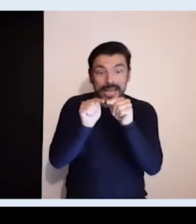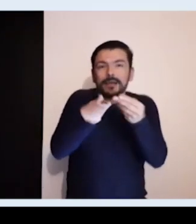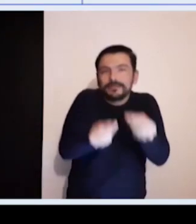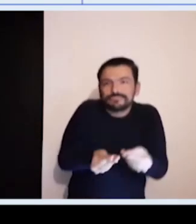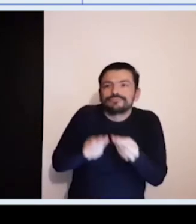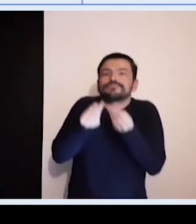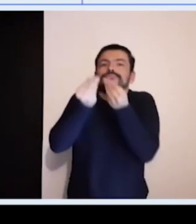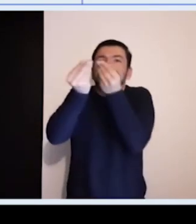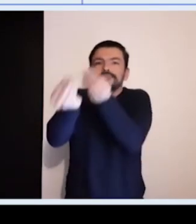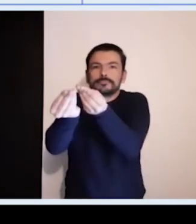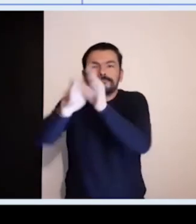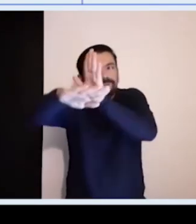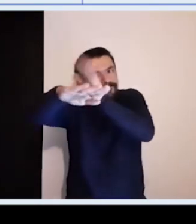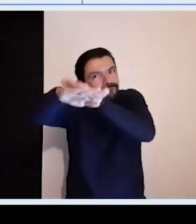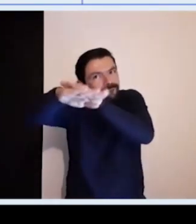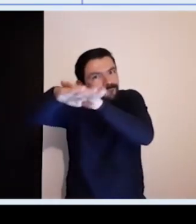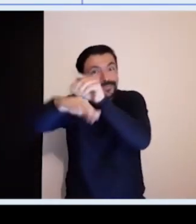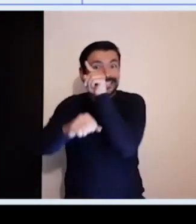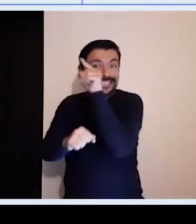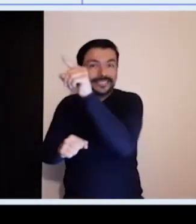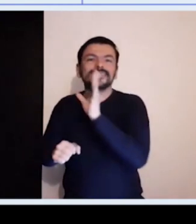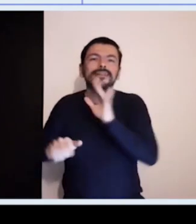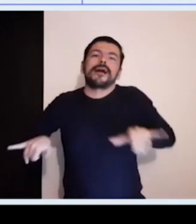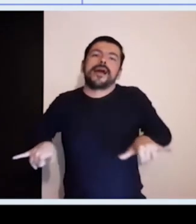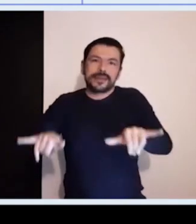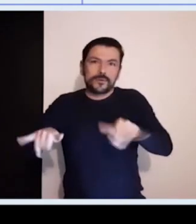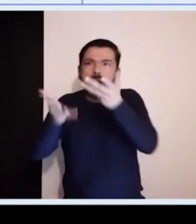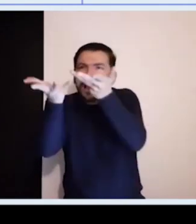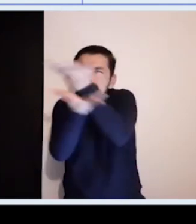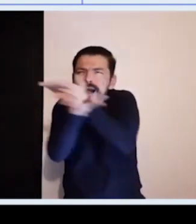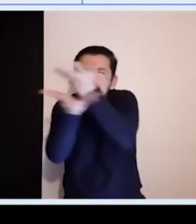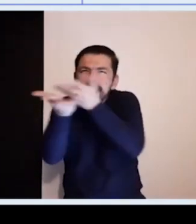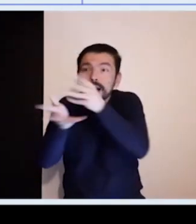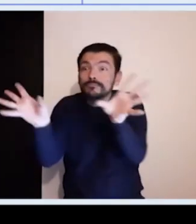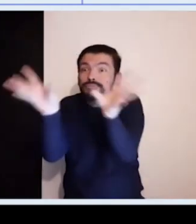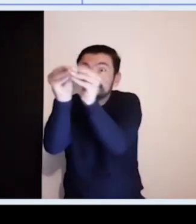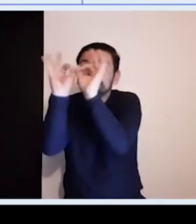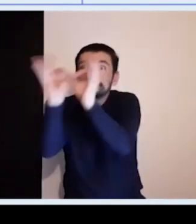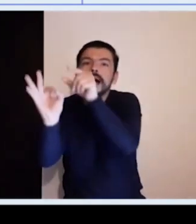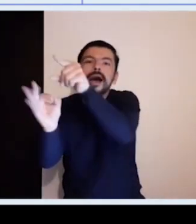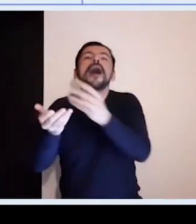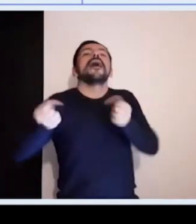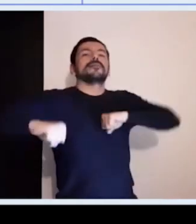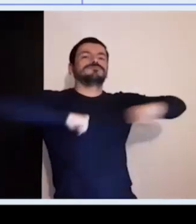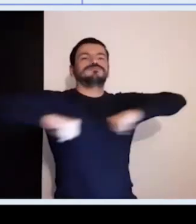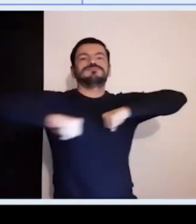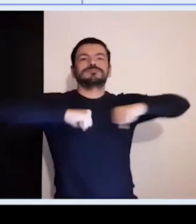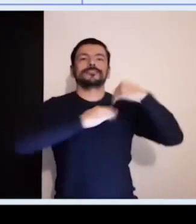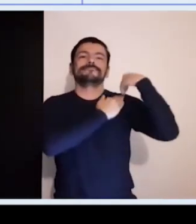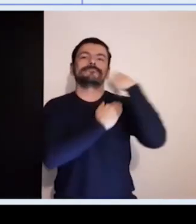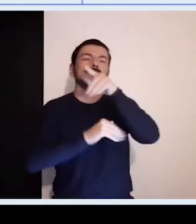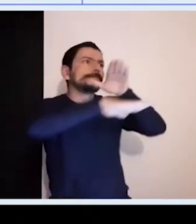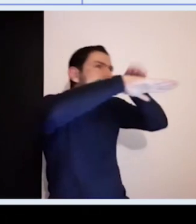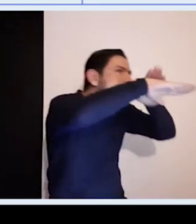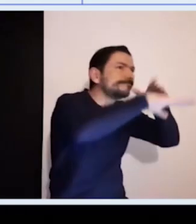pueda difundir estas decisiones, orientaciones y demás observaciones a la vicepresidencia y a los